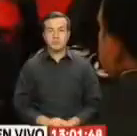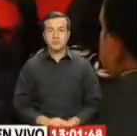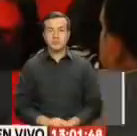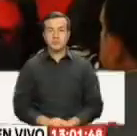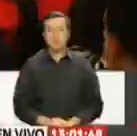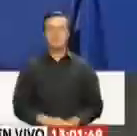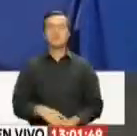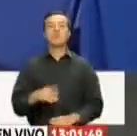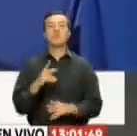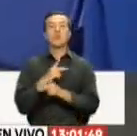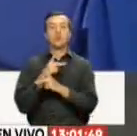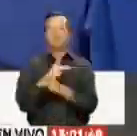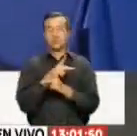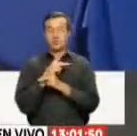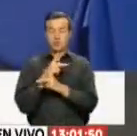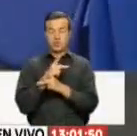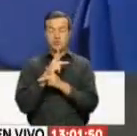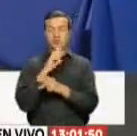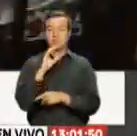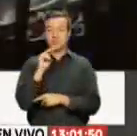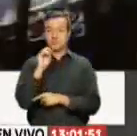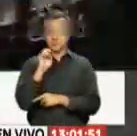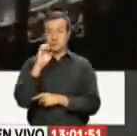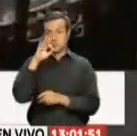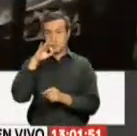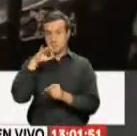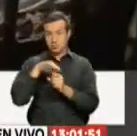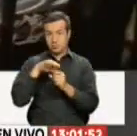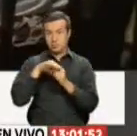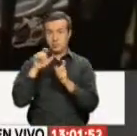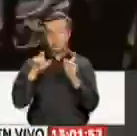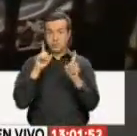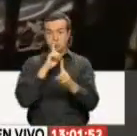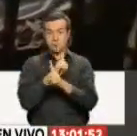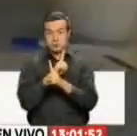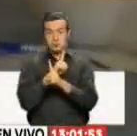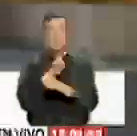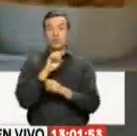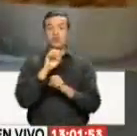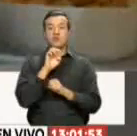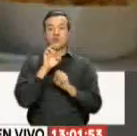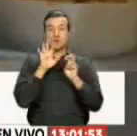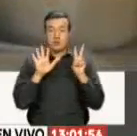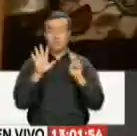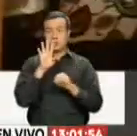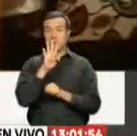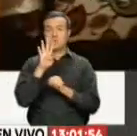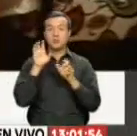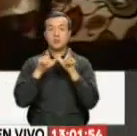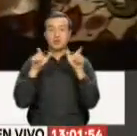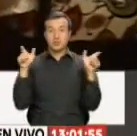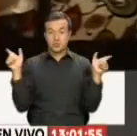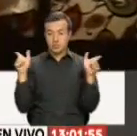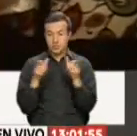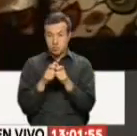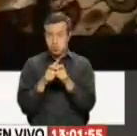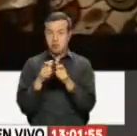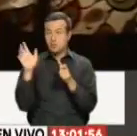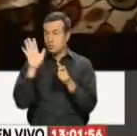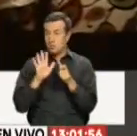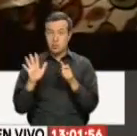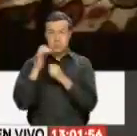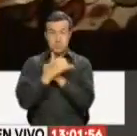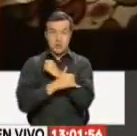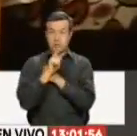Y el Consejo Electoral inauguró la jornada del voto en casa. Son 784 personas con discapacidad de adultos mayores a nivel nacional